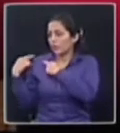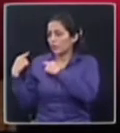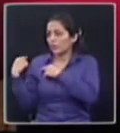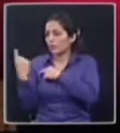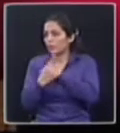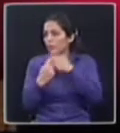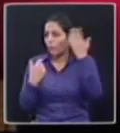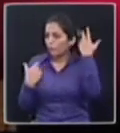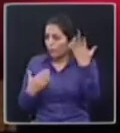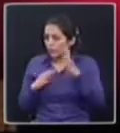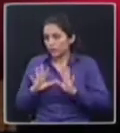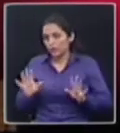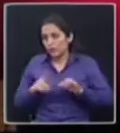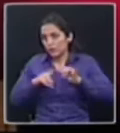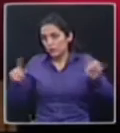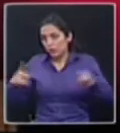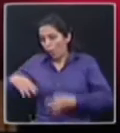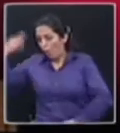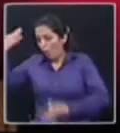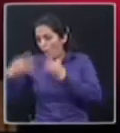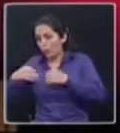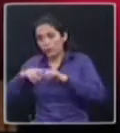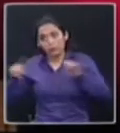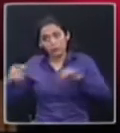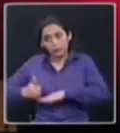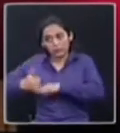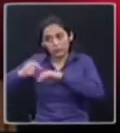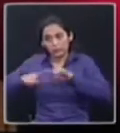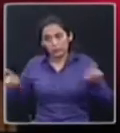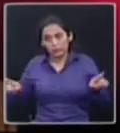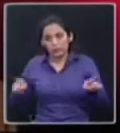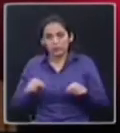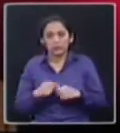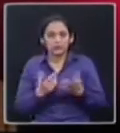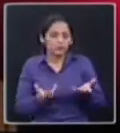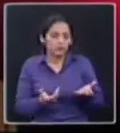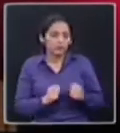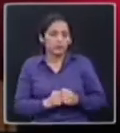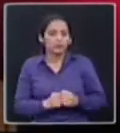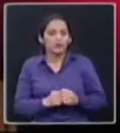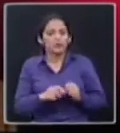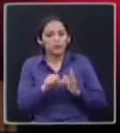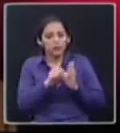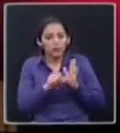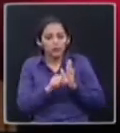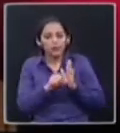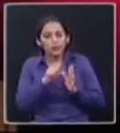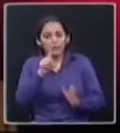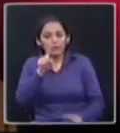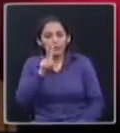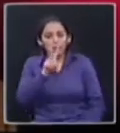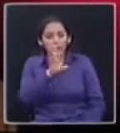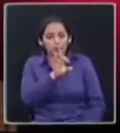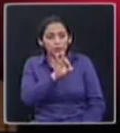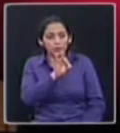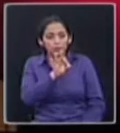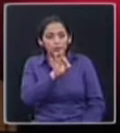parte de la justicia es otro el cantar. Le vuelvo y le repito, le invito a si no lo han leído. Le invito a leer el artículo 129 de la